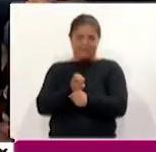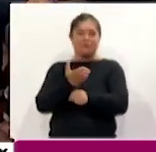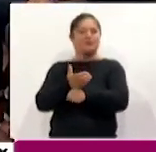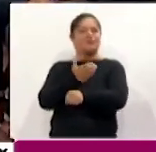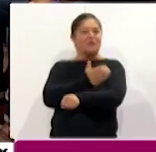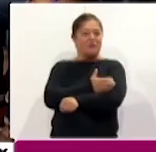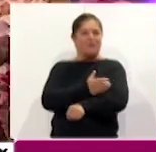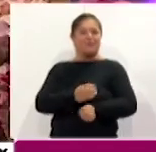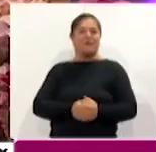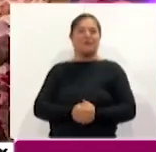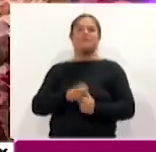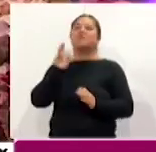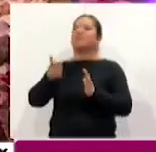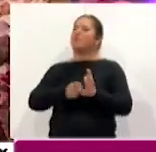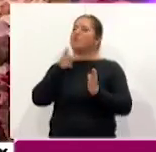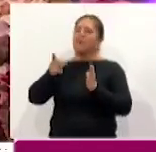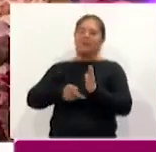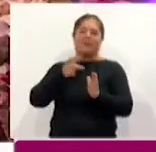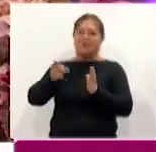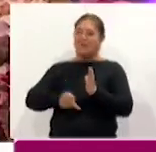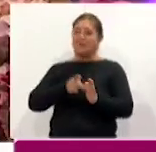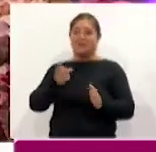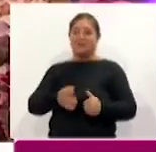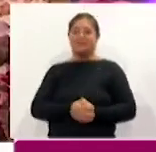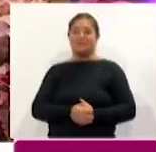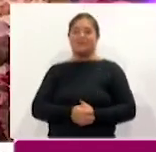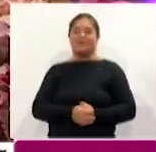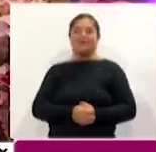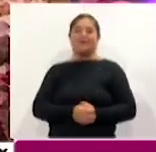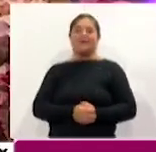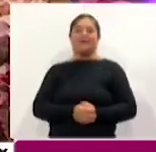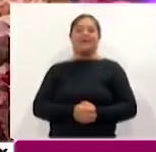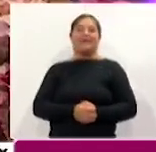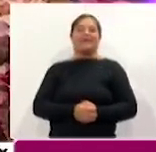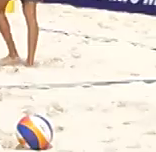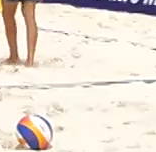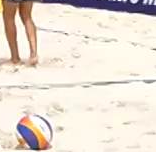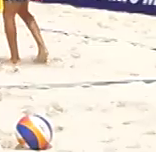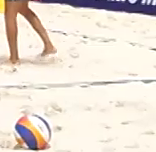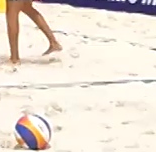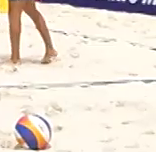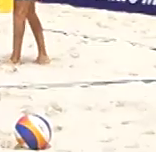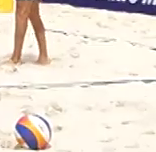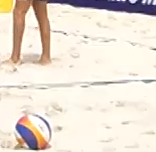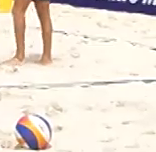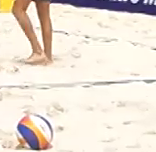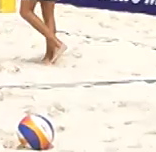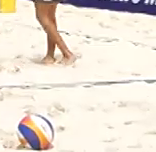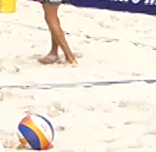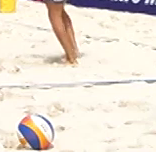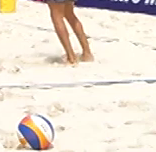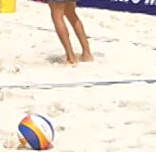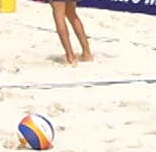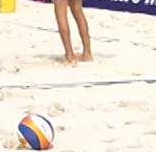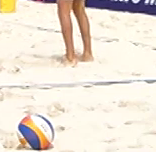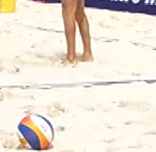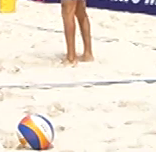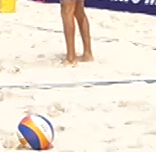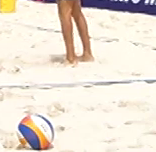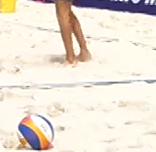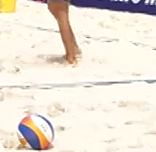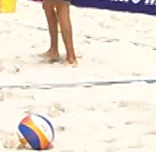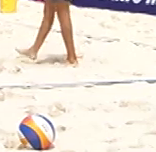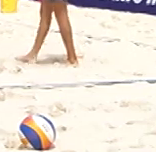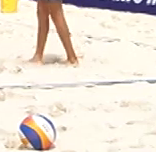a disfrutar del Clasificatorio Olímpico de Vólibol de Playa Norseca Tlaxcala 2024, que se realizará del 21 al 23 de junio en la capital del estado,